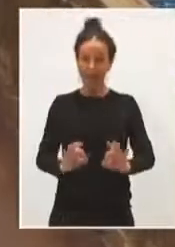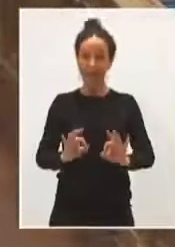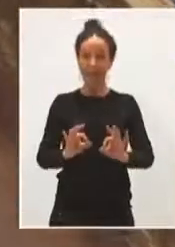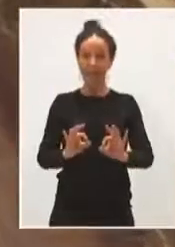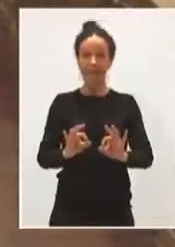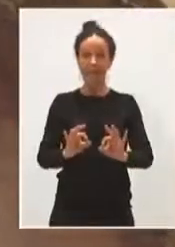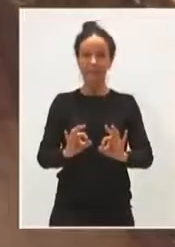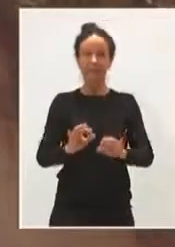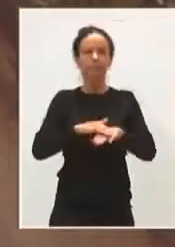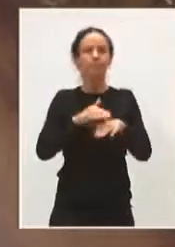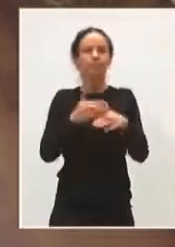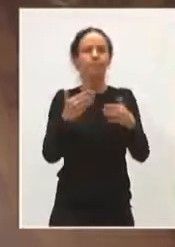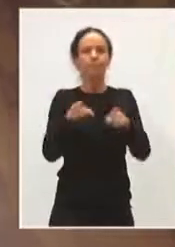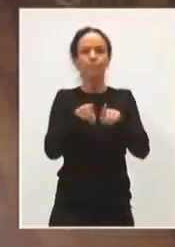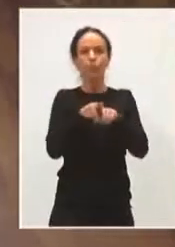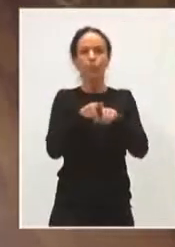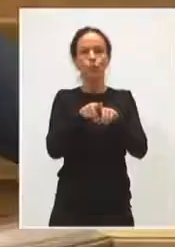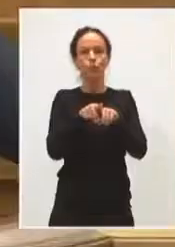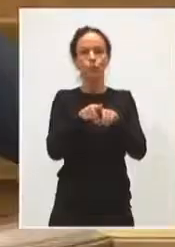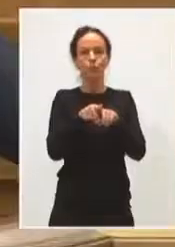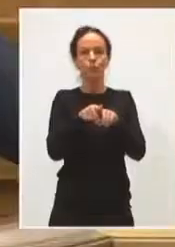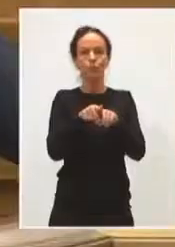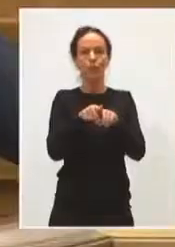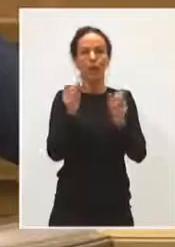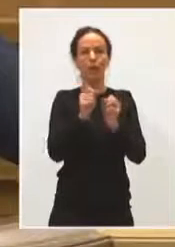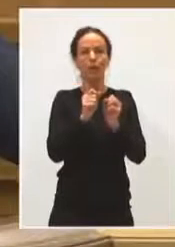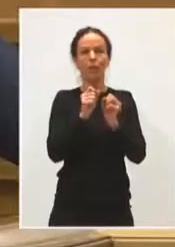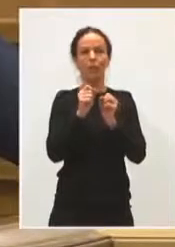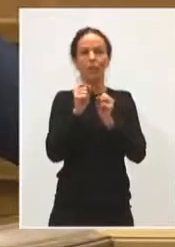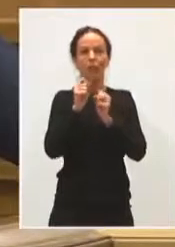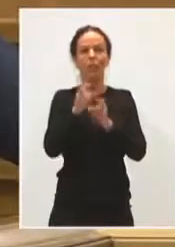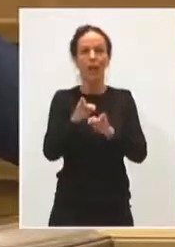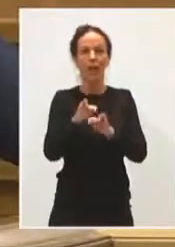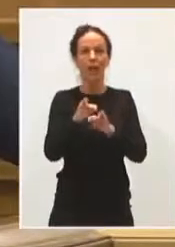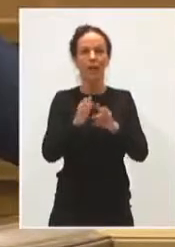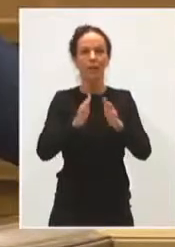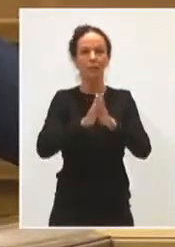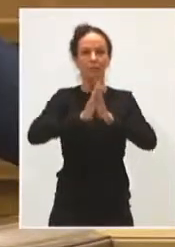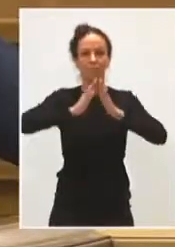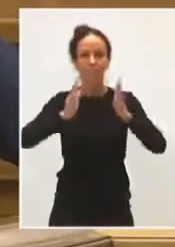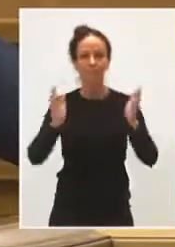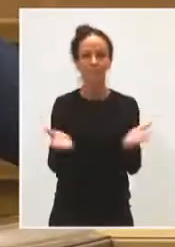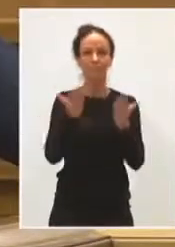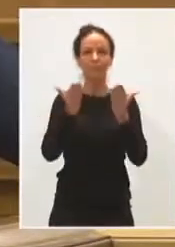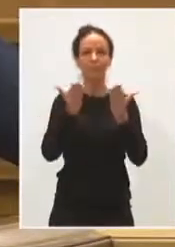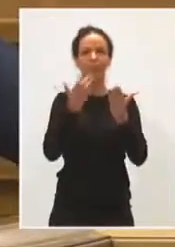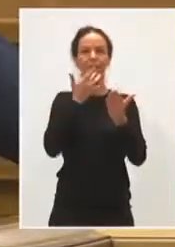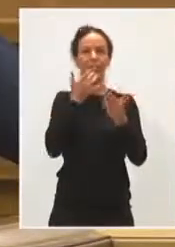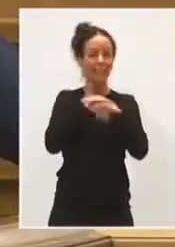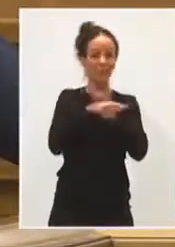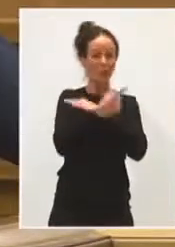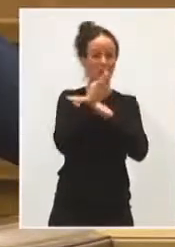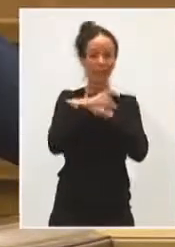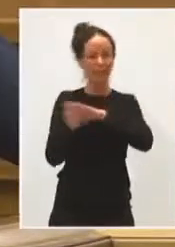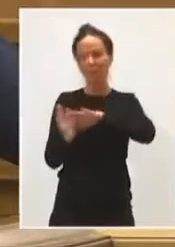darle claramente un golpe a los trámites innecesarios o